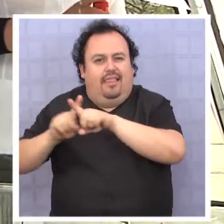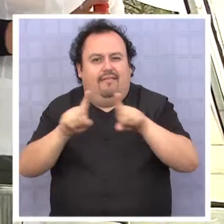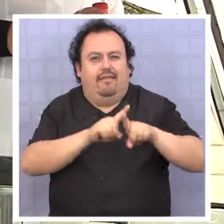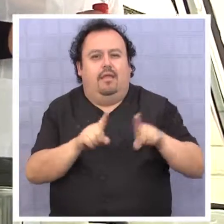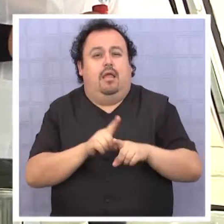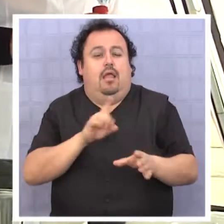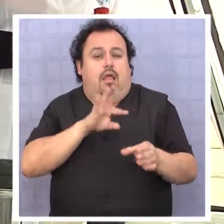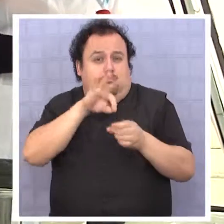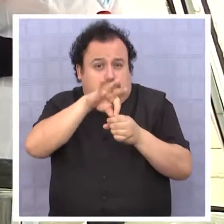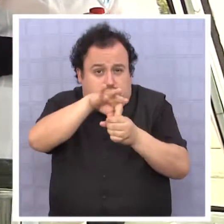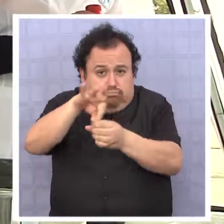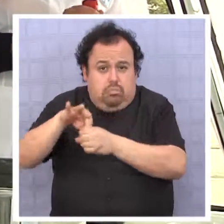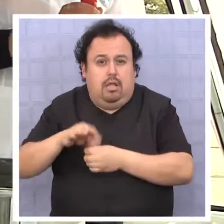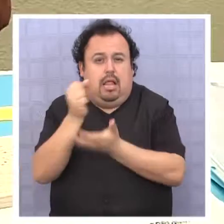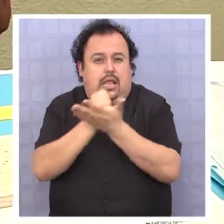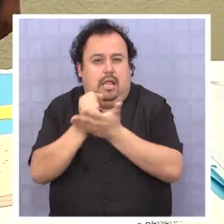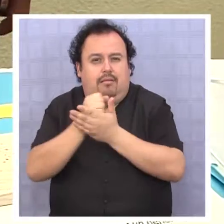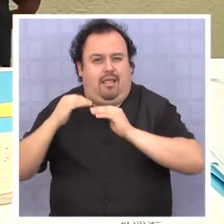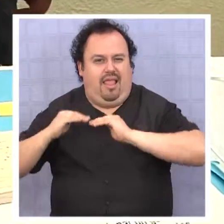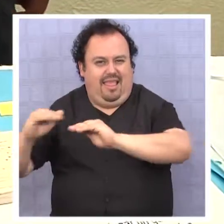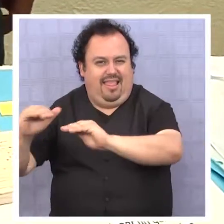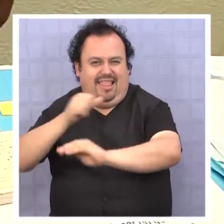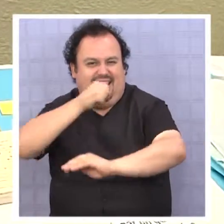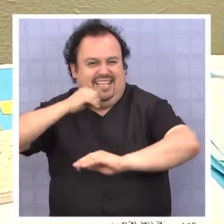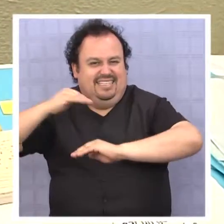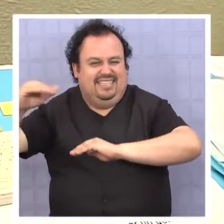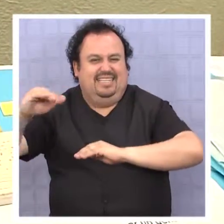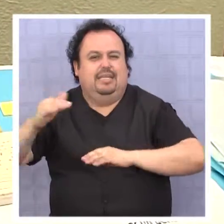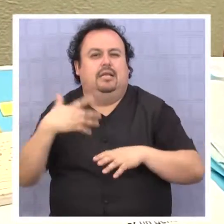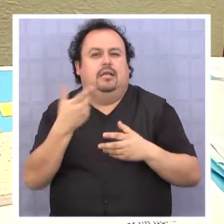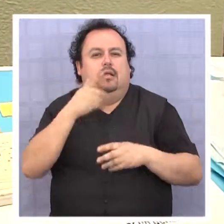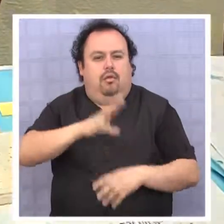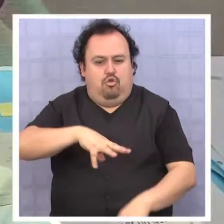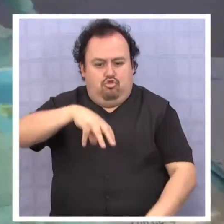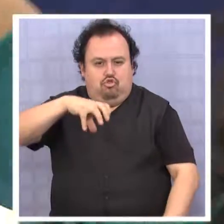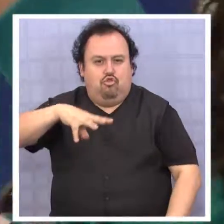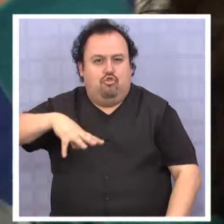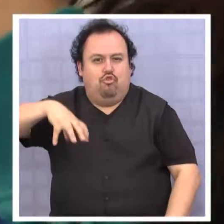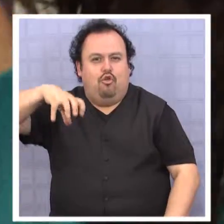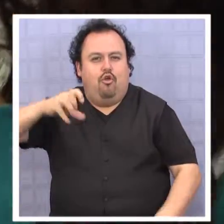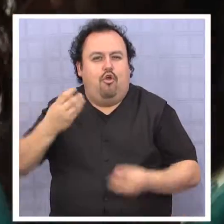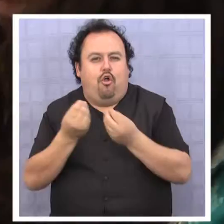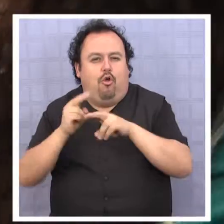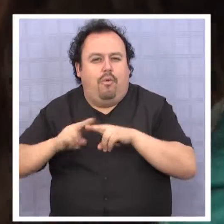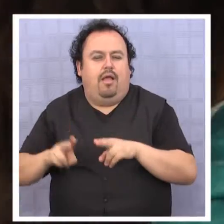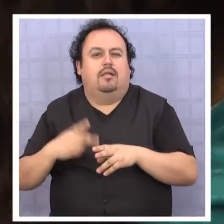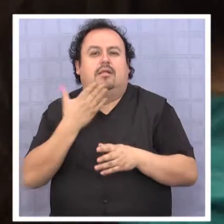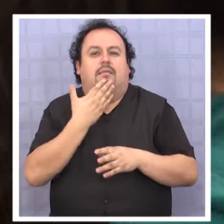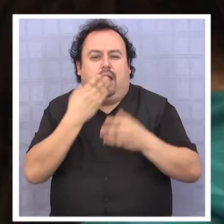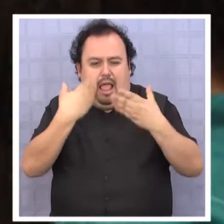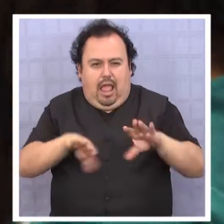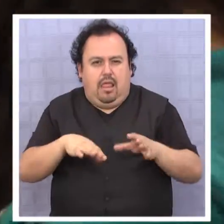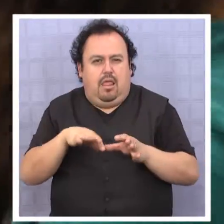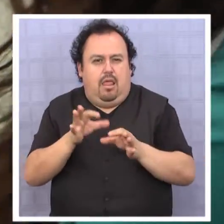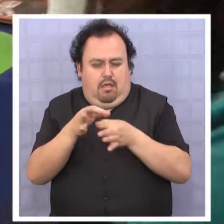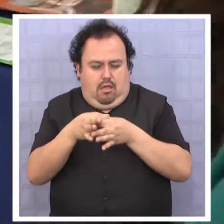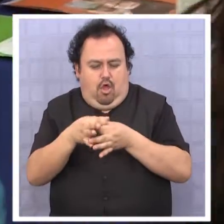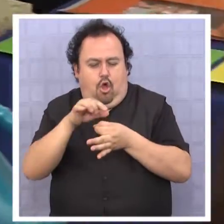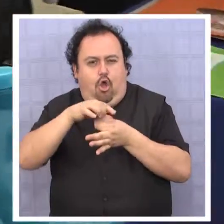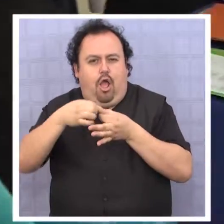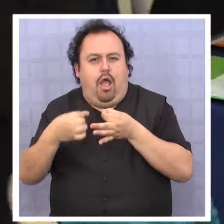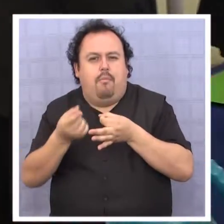las plantas medicinales del altiplano, la utilización de las medusas o los hábitats microscópicos en una hoja de pomelo.